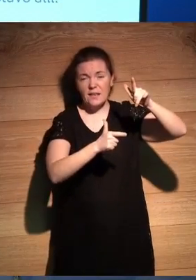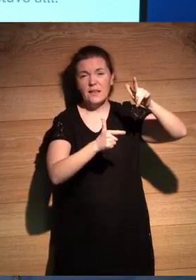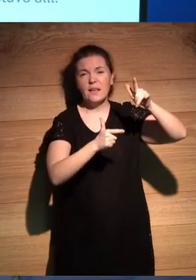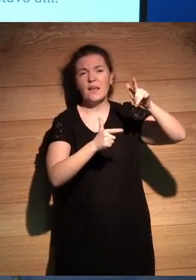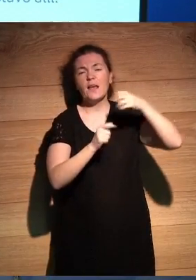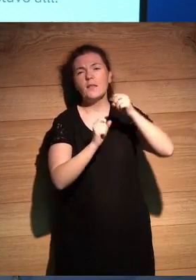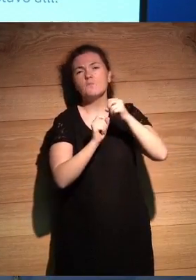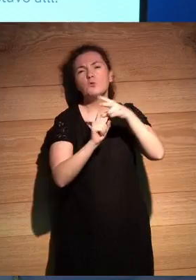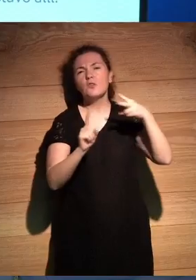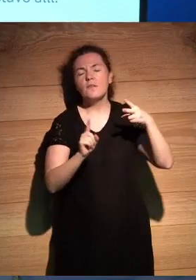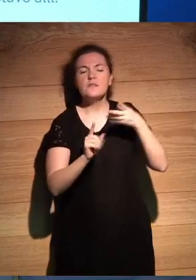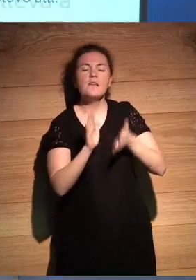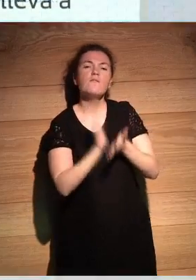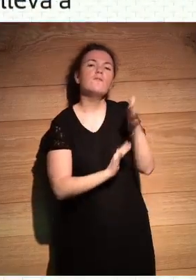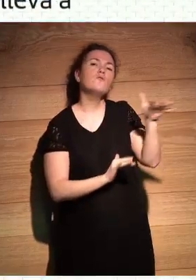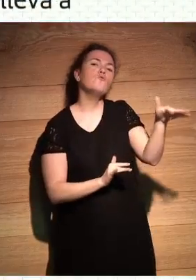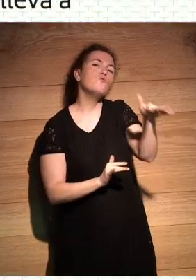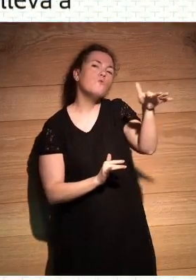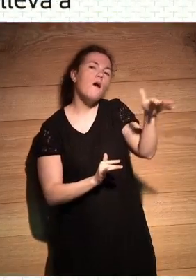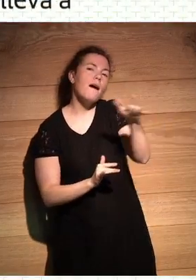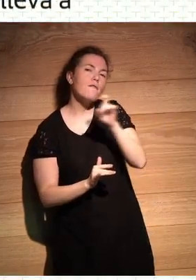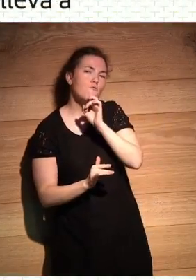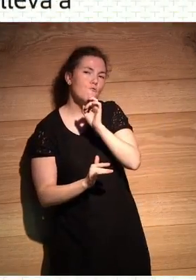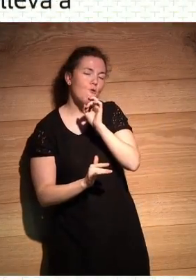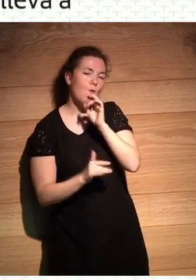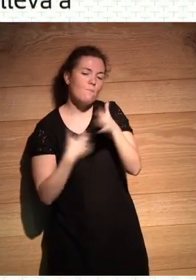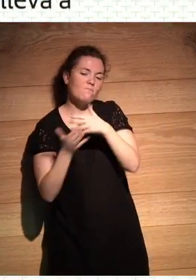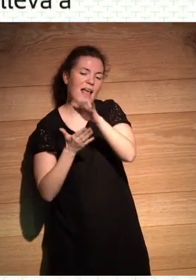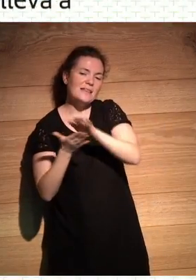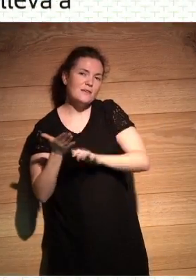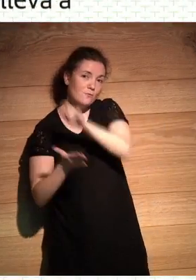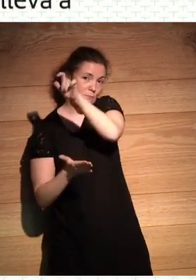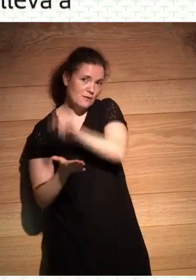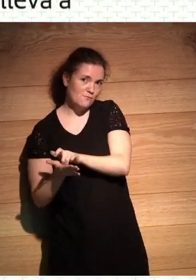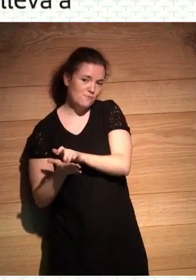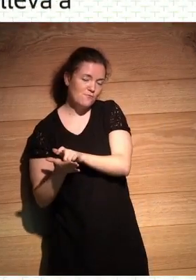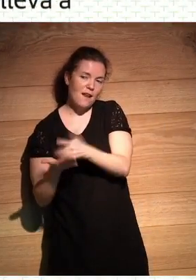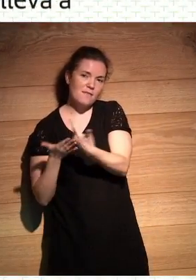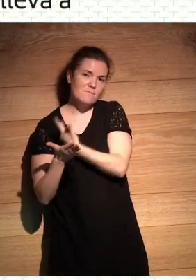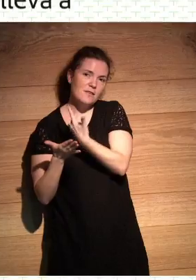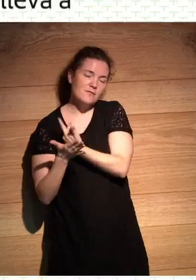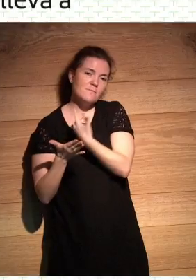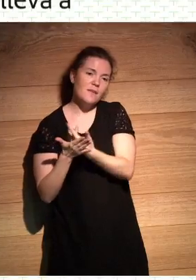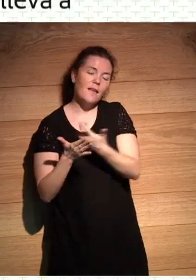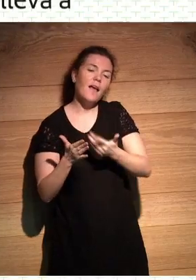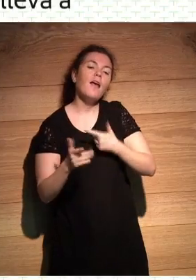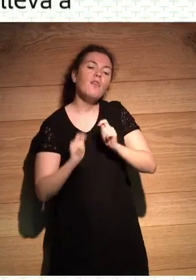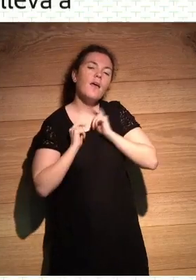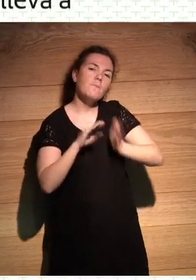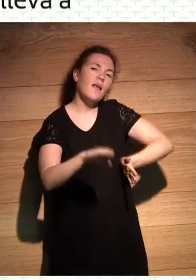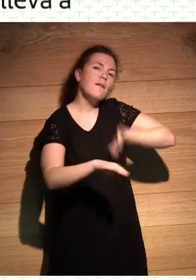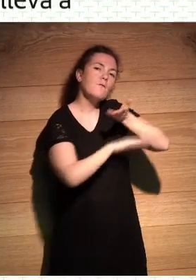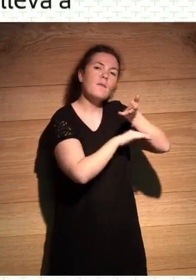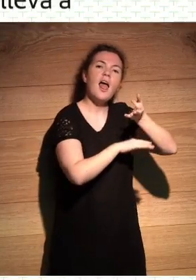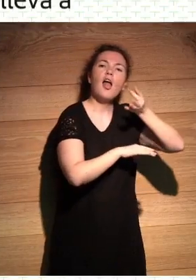el punto de vista literario, de ir a un lugar, a través de un escritor, para conocer ese lugar en el que el escritor